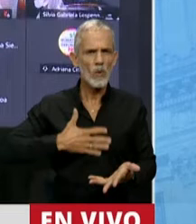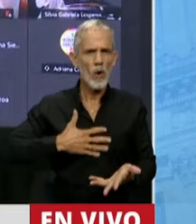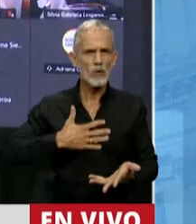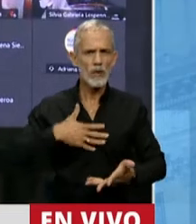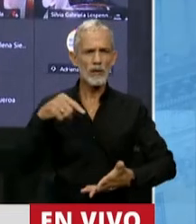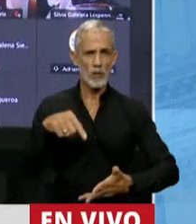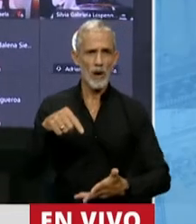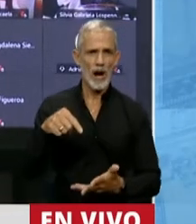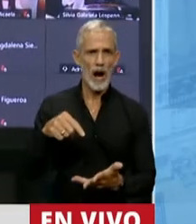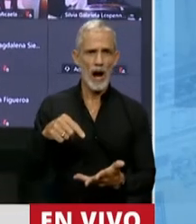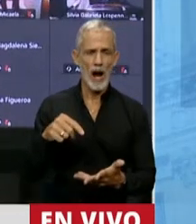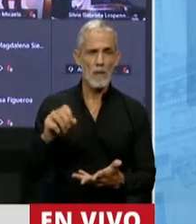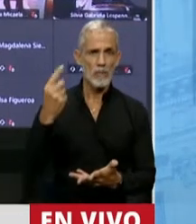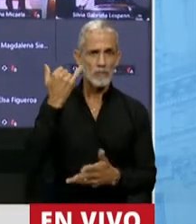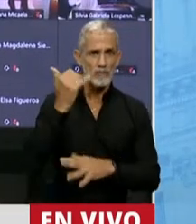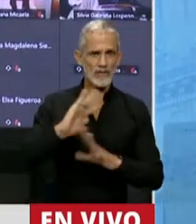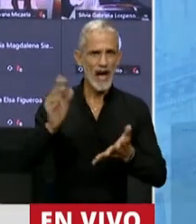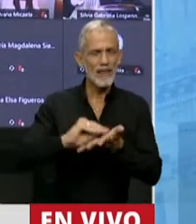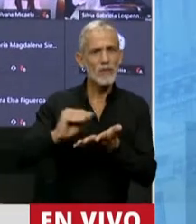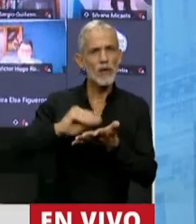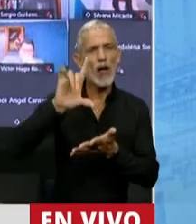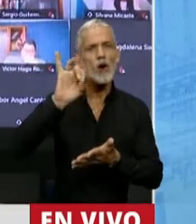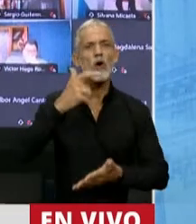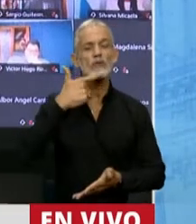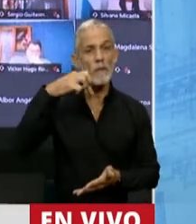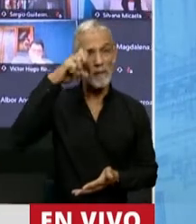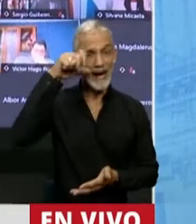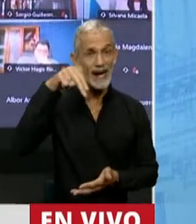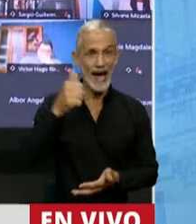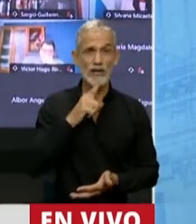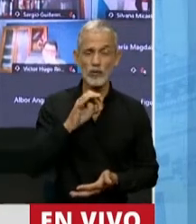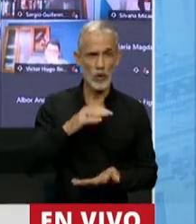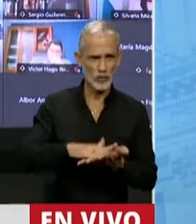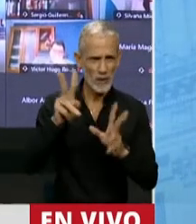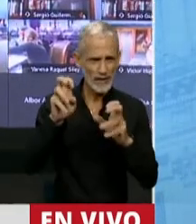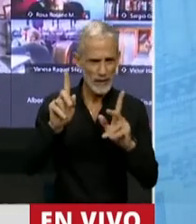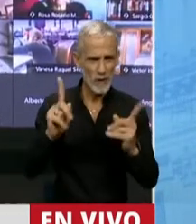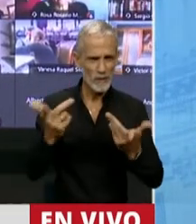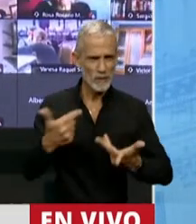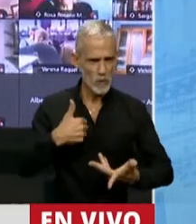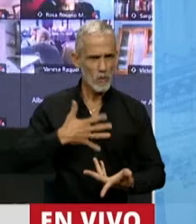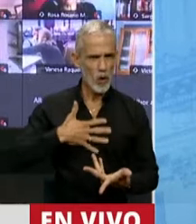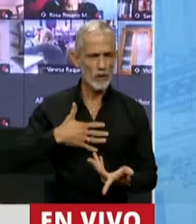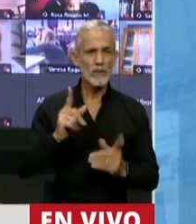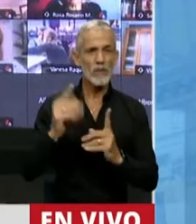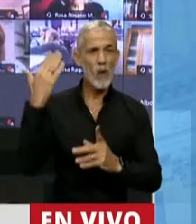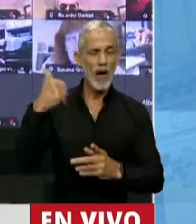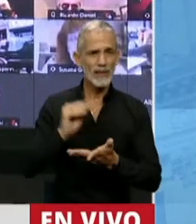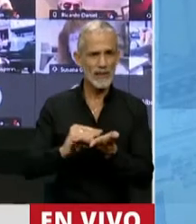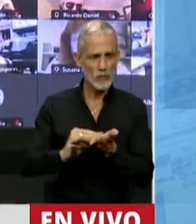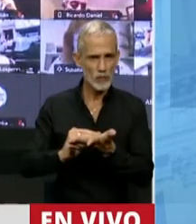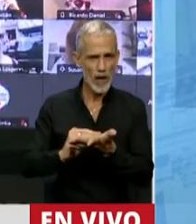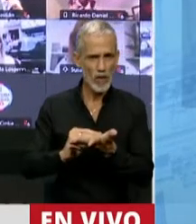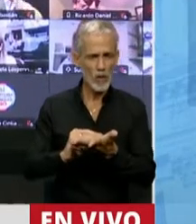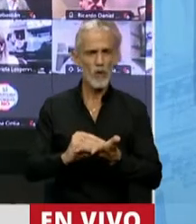primer lugar la diputada Lospenato al respecto. Celebro que quien me antecedió en la palabra,